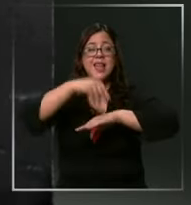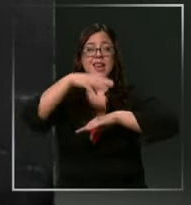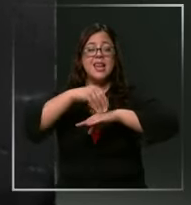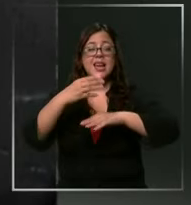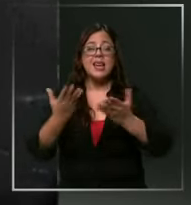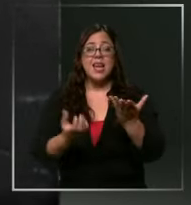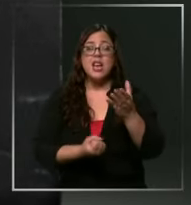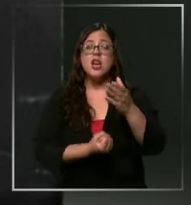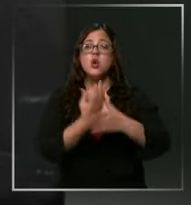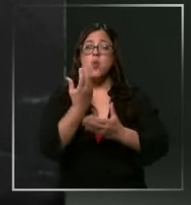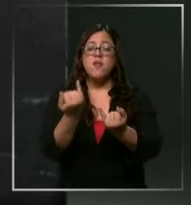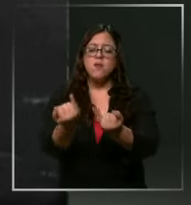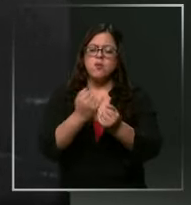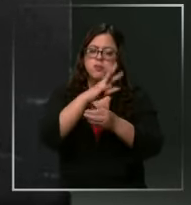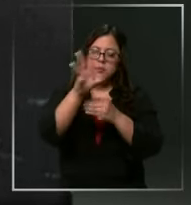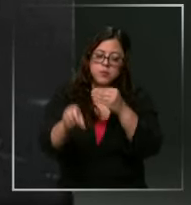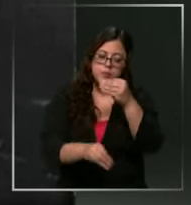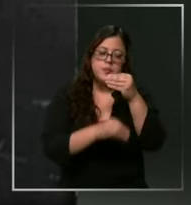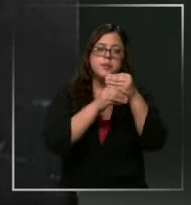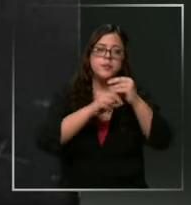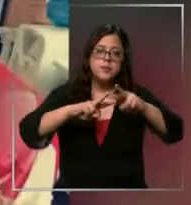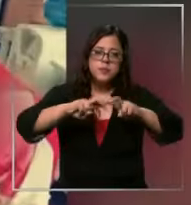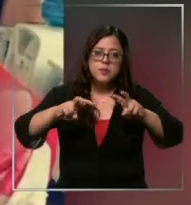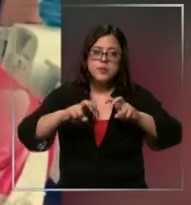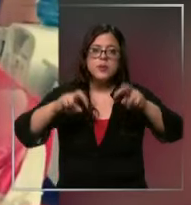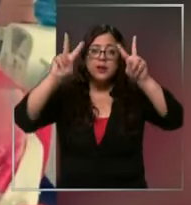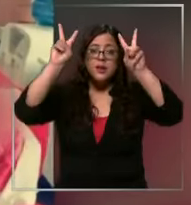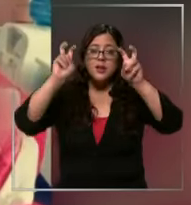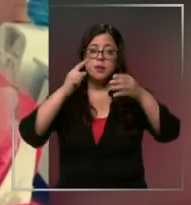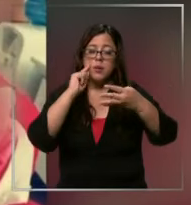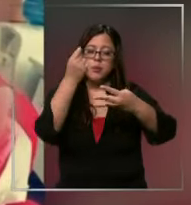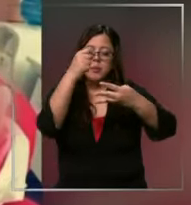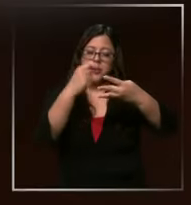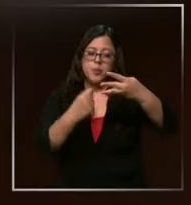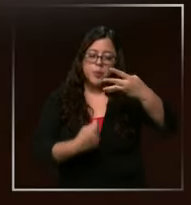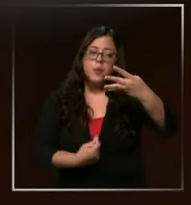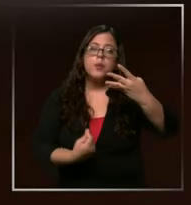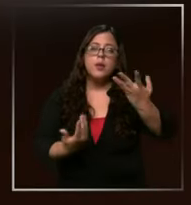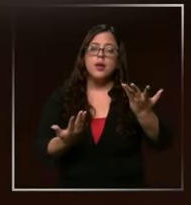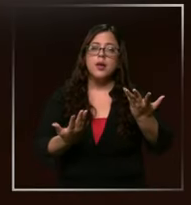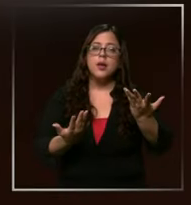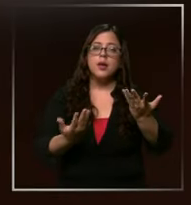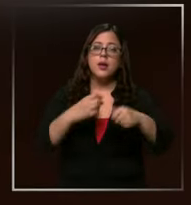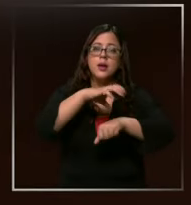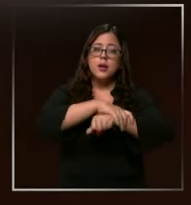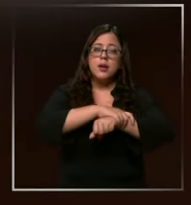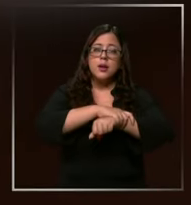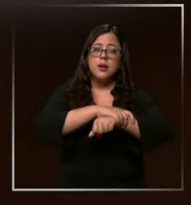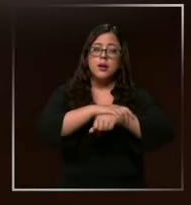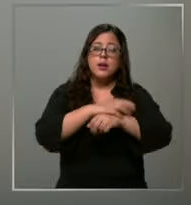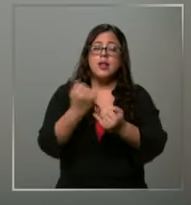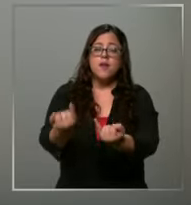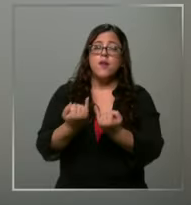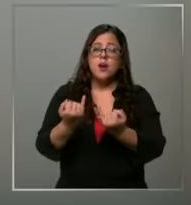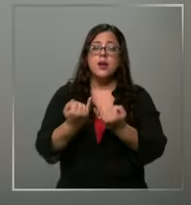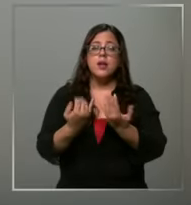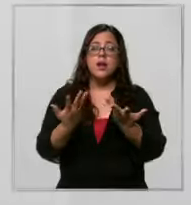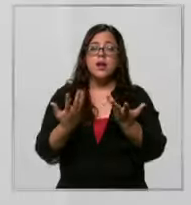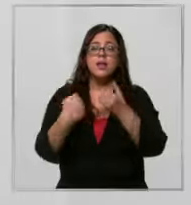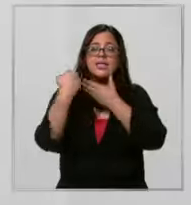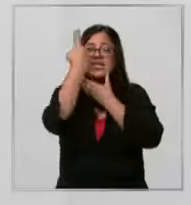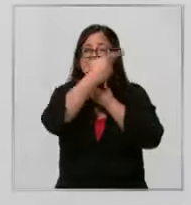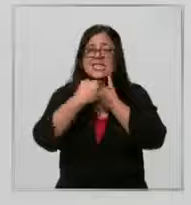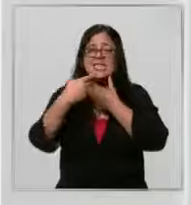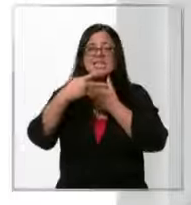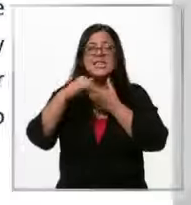antecedentes que se agregaron a la investigación tras la última revisión de medidas cautelares, como el informe pericial maxilofacial e